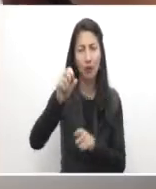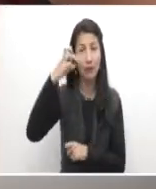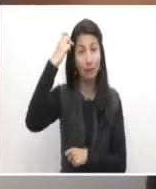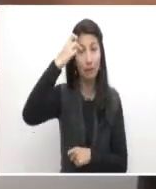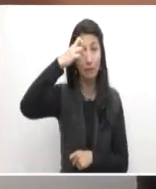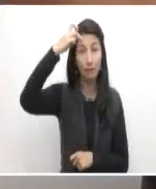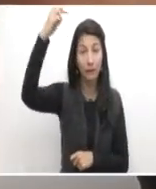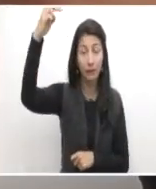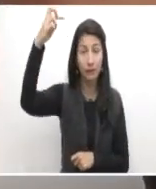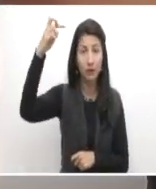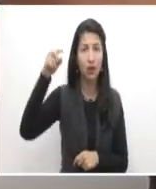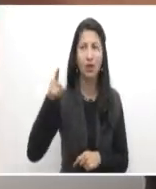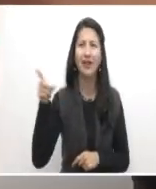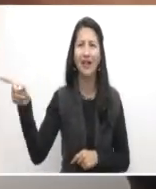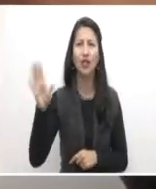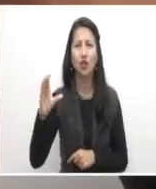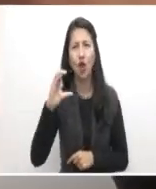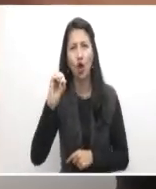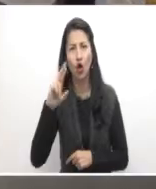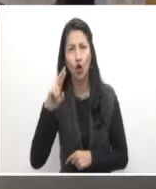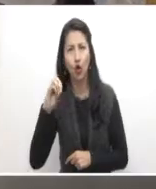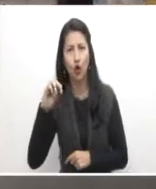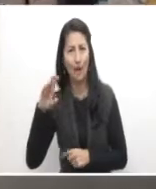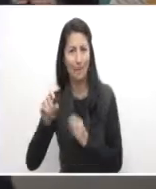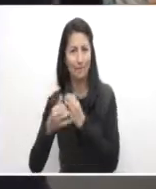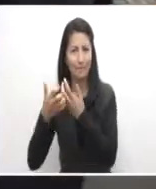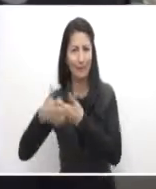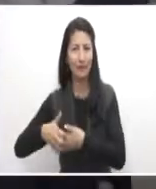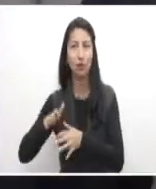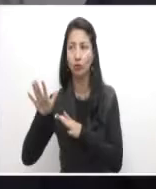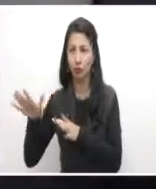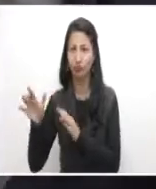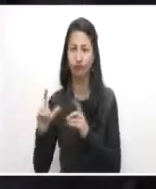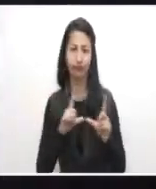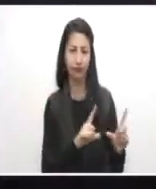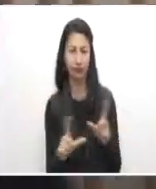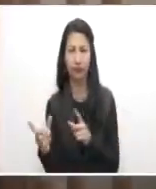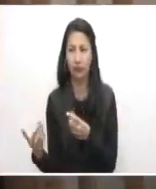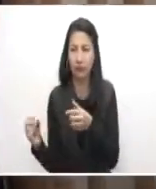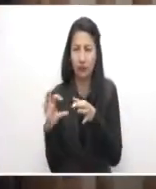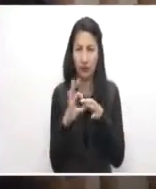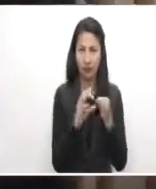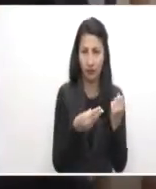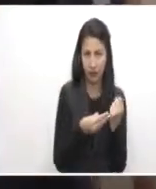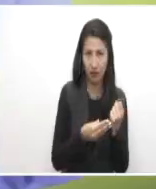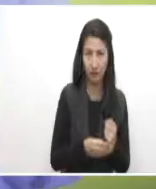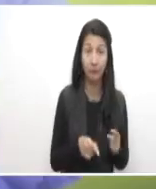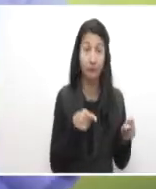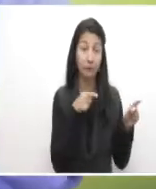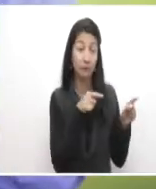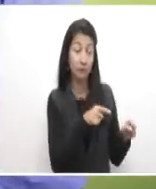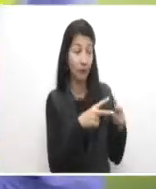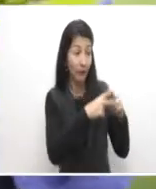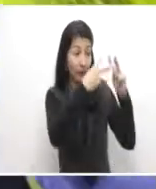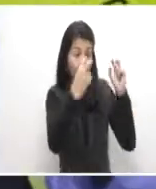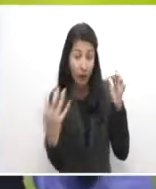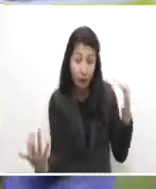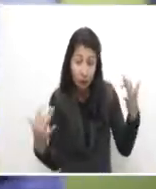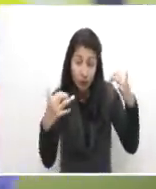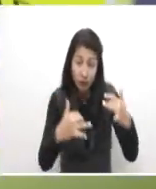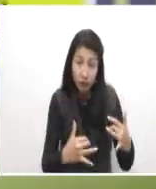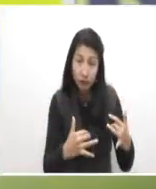programa que tiene Sodimac Corona. Esta feria es una de las grandes iniciativas con las cuales